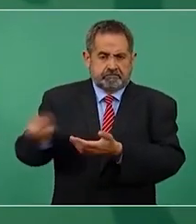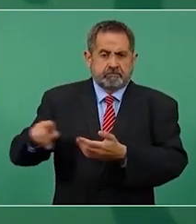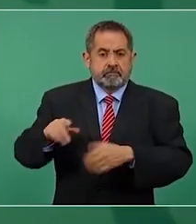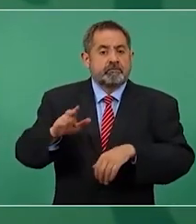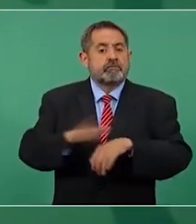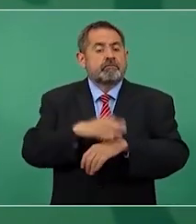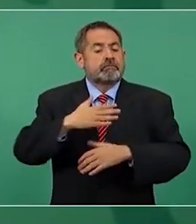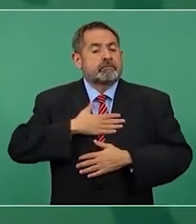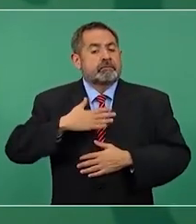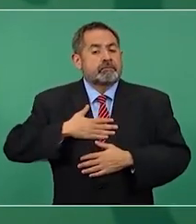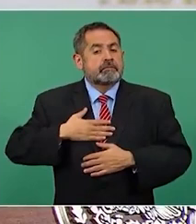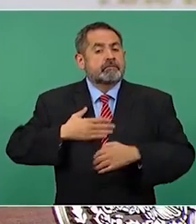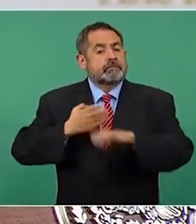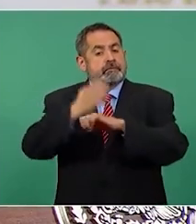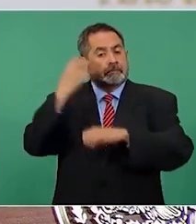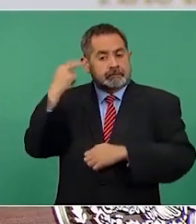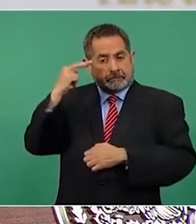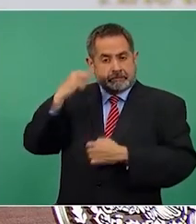Veracruz,